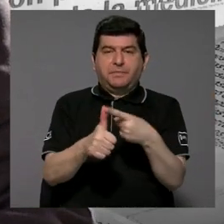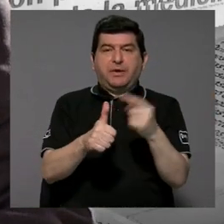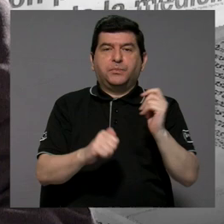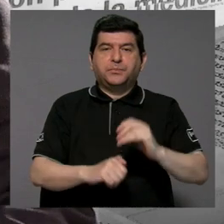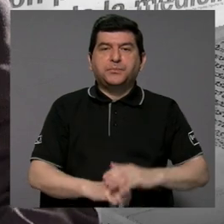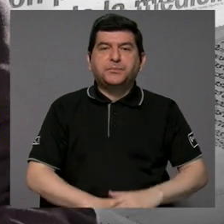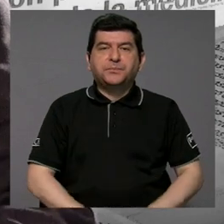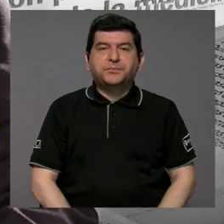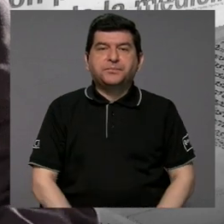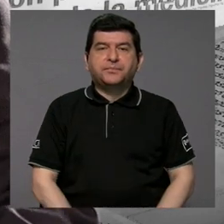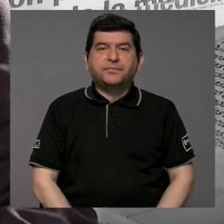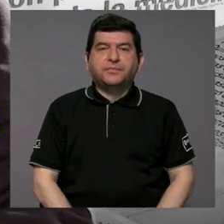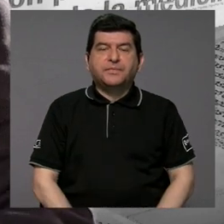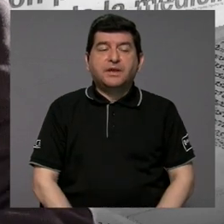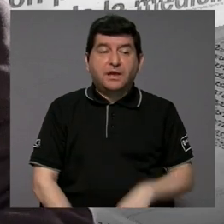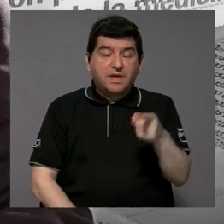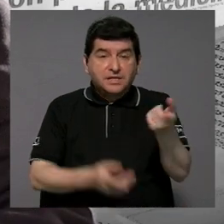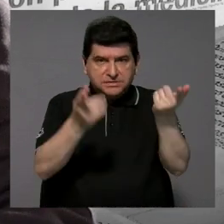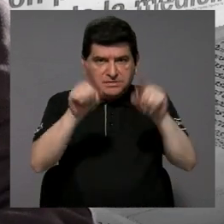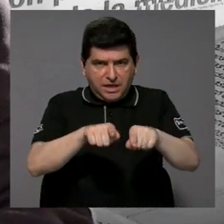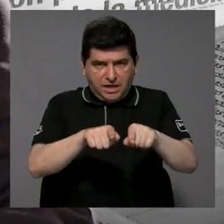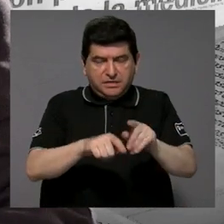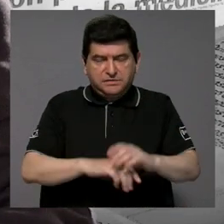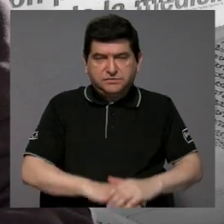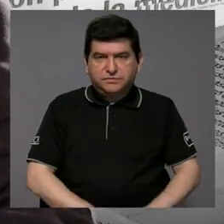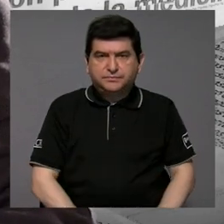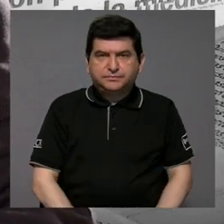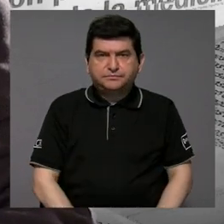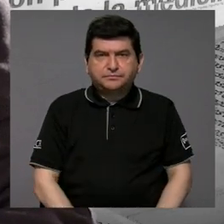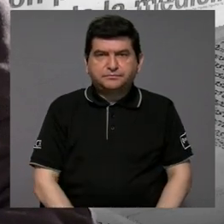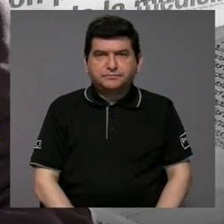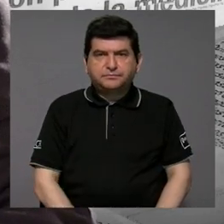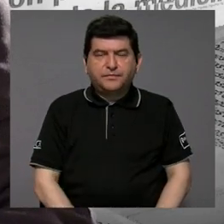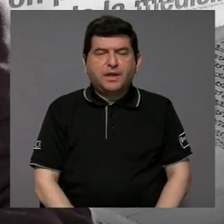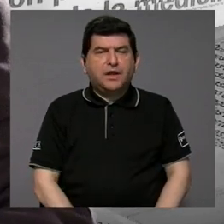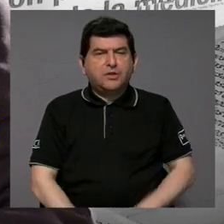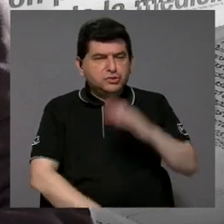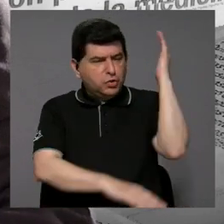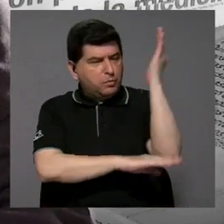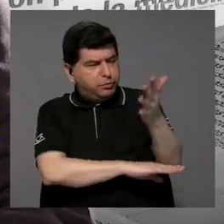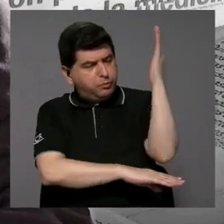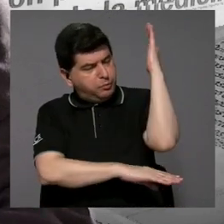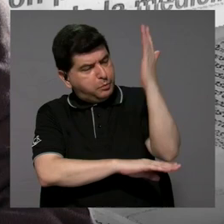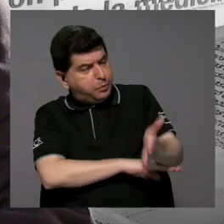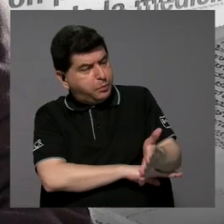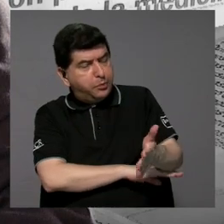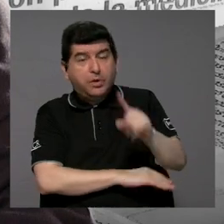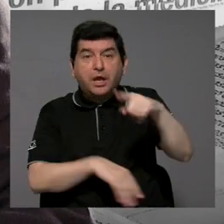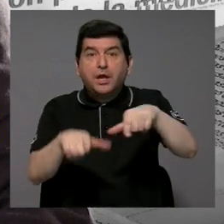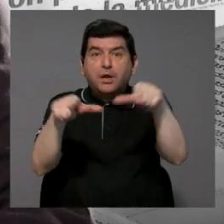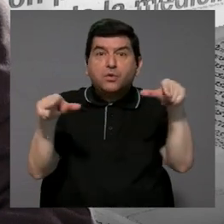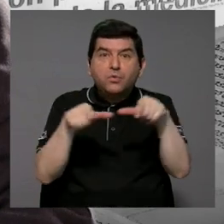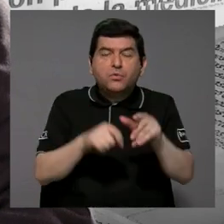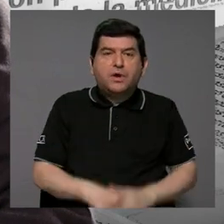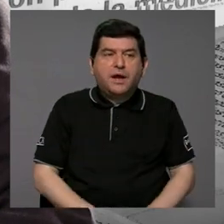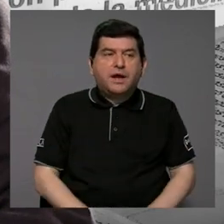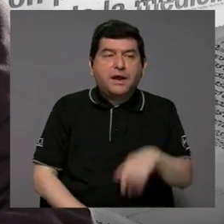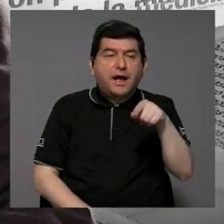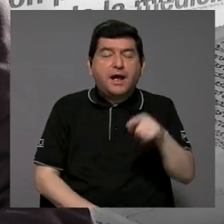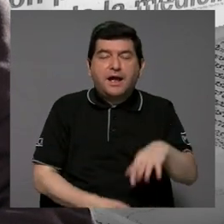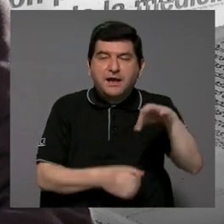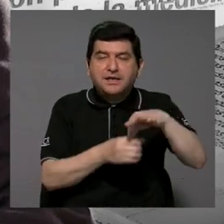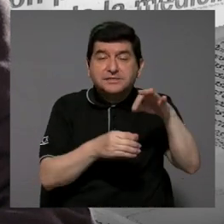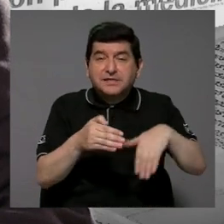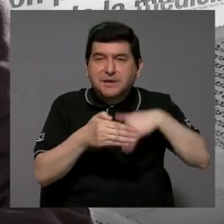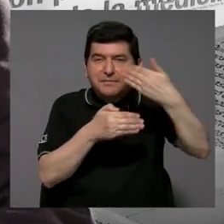para que, o autoridades correspondientes, ya sea si hay una tala en un lugar para sembrar piñas, si